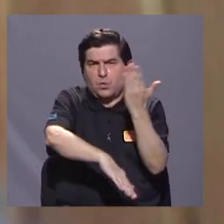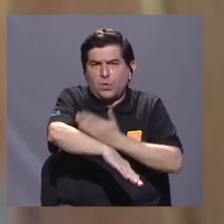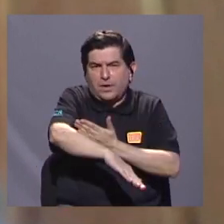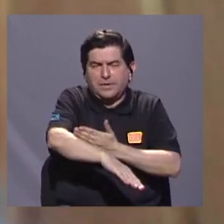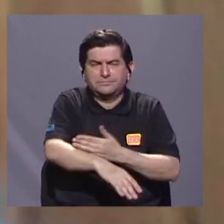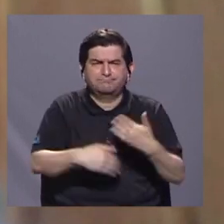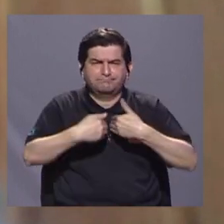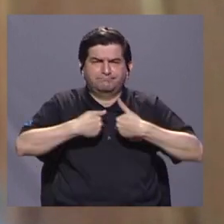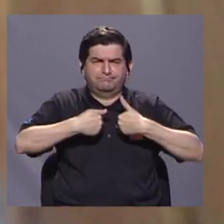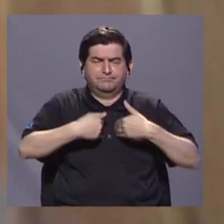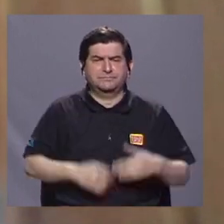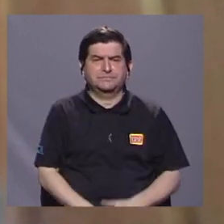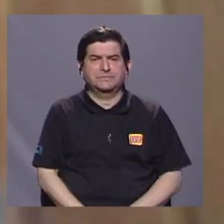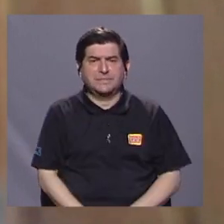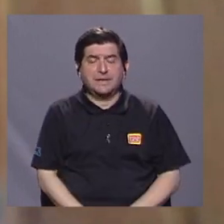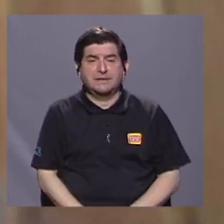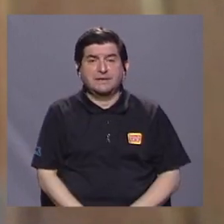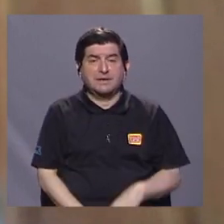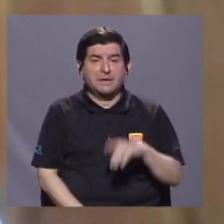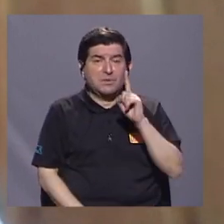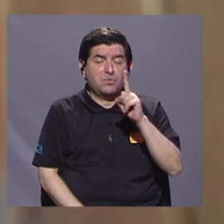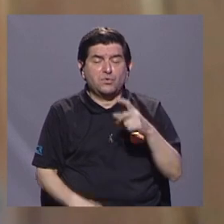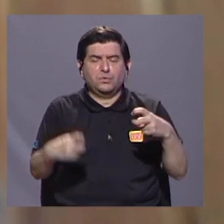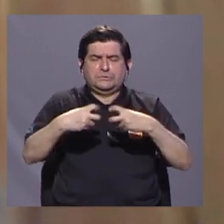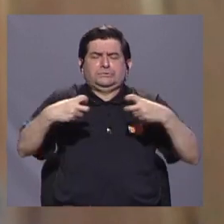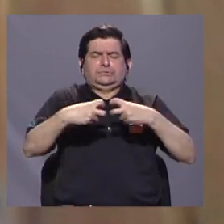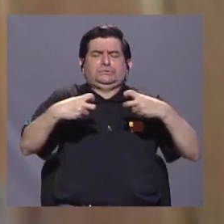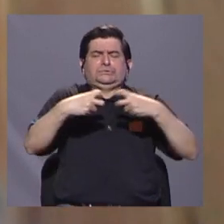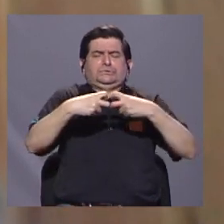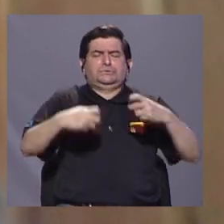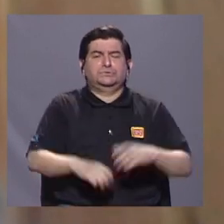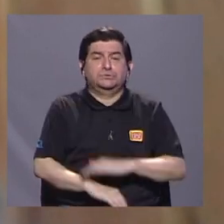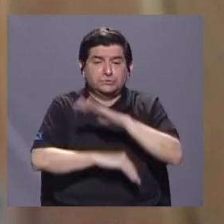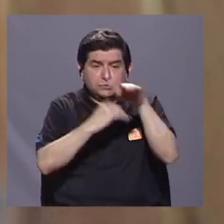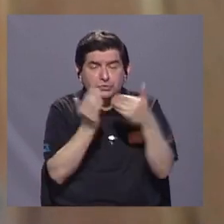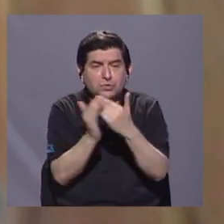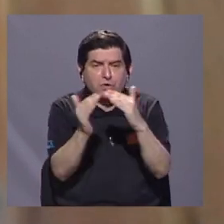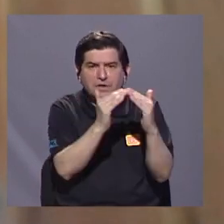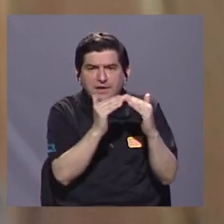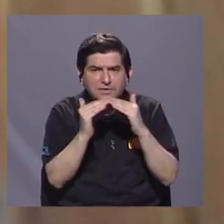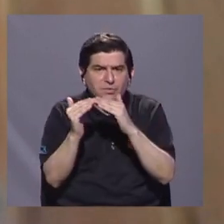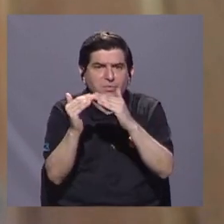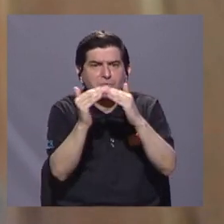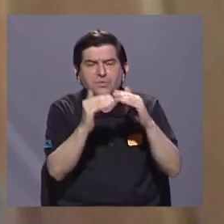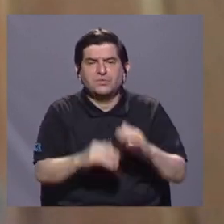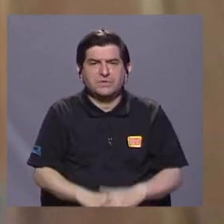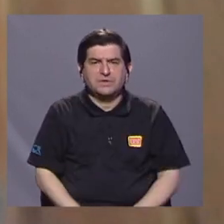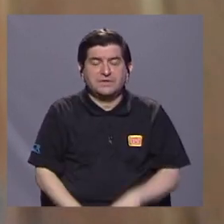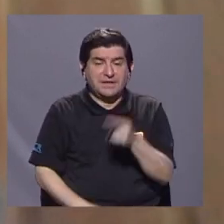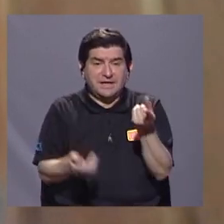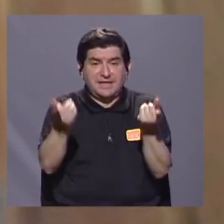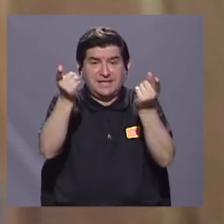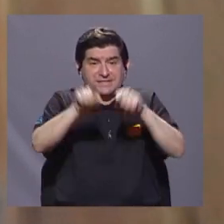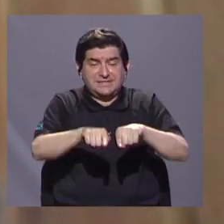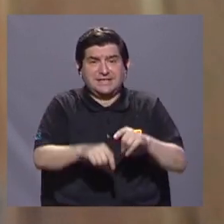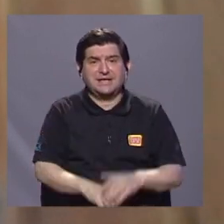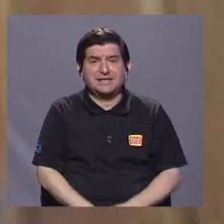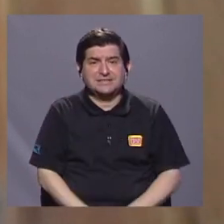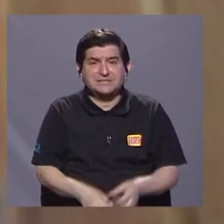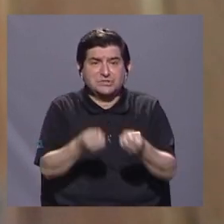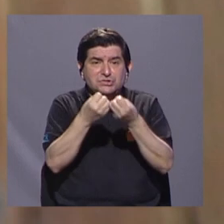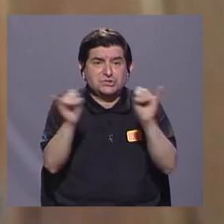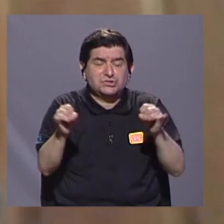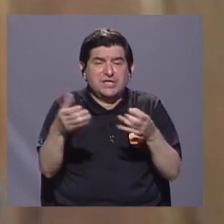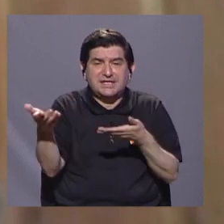damos cuenta que por una electrocución toda una comunidad queda sin el